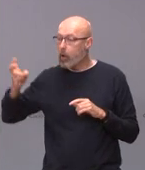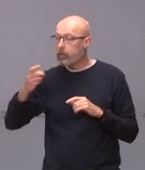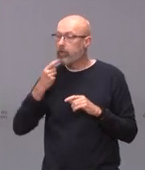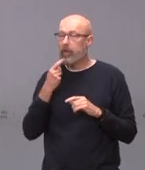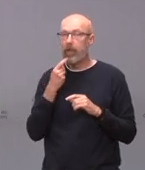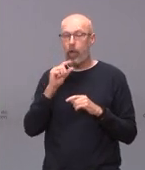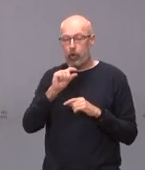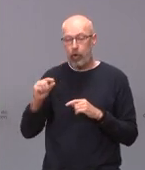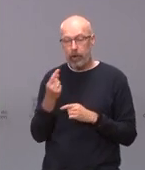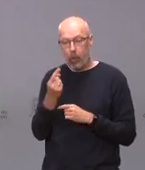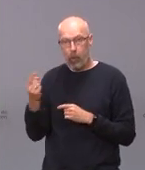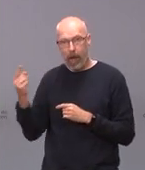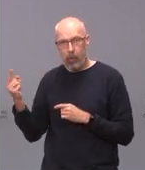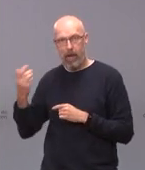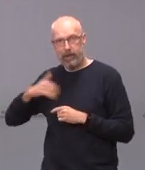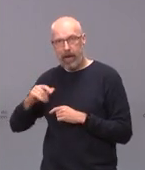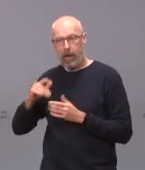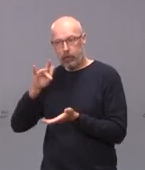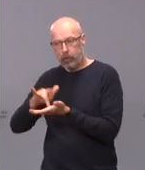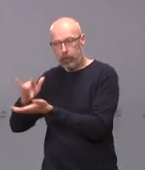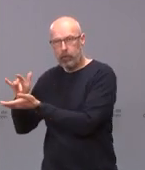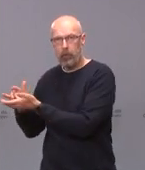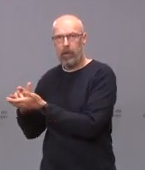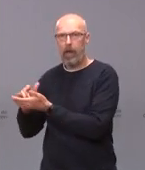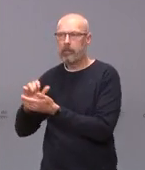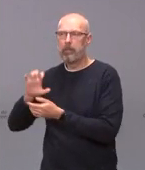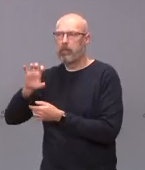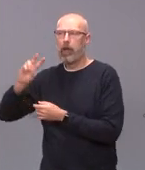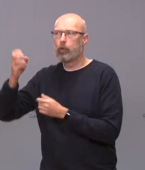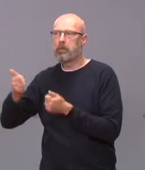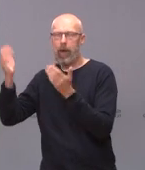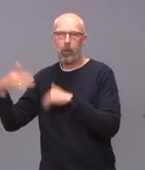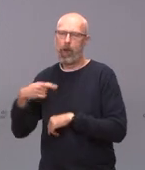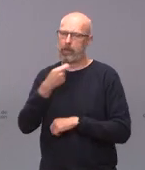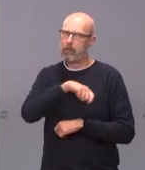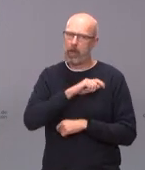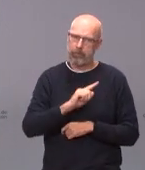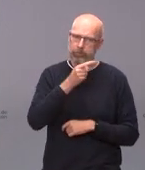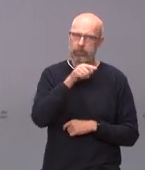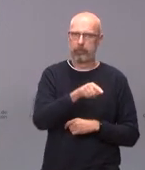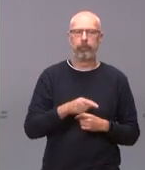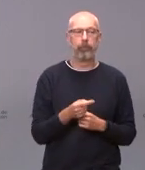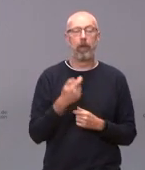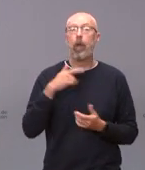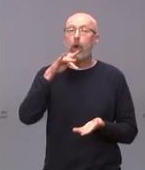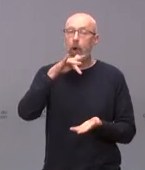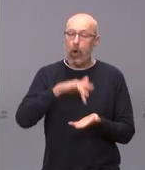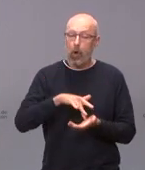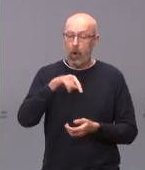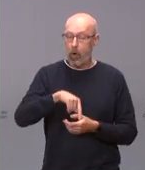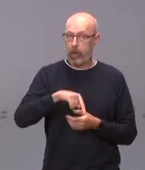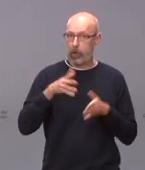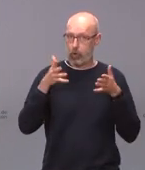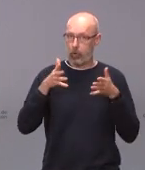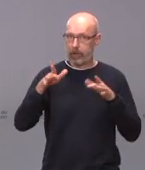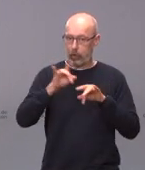suministrada. En el día de ayer, en el Consejo Interterritorial, se volvió a